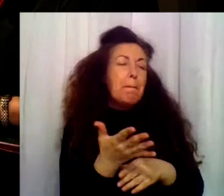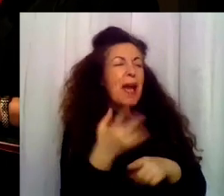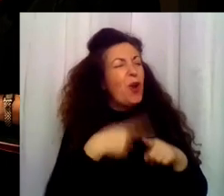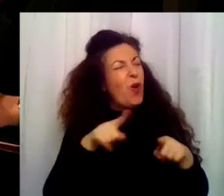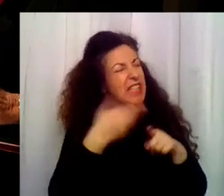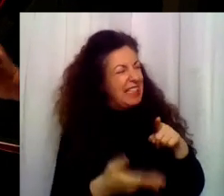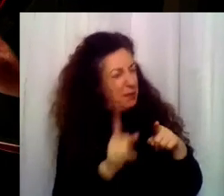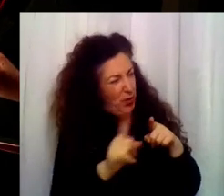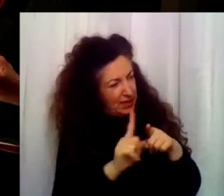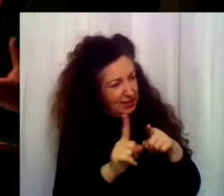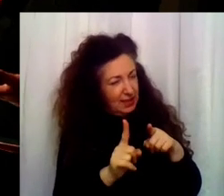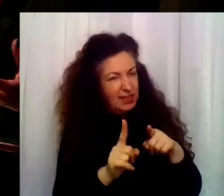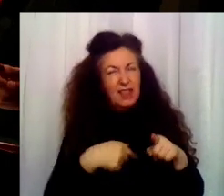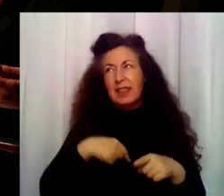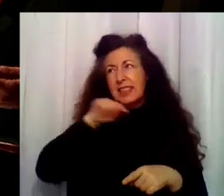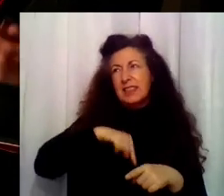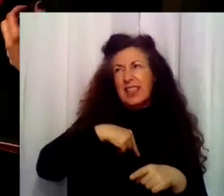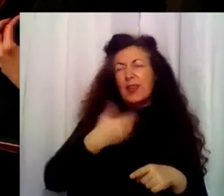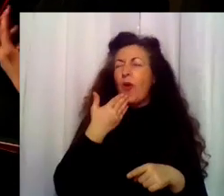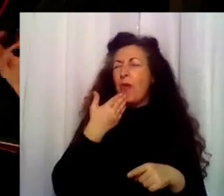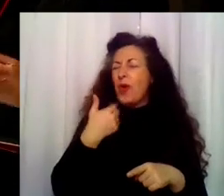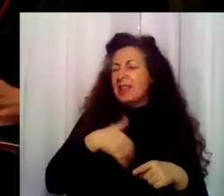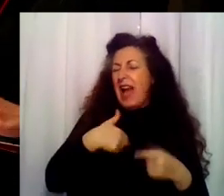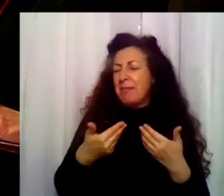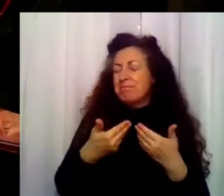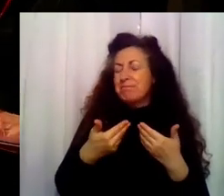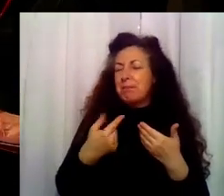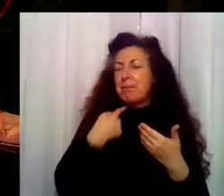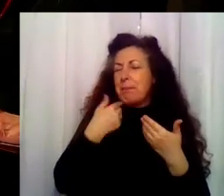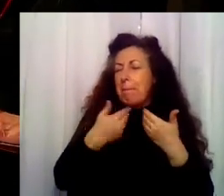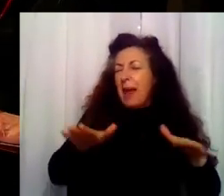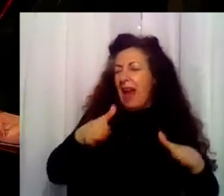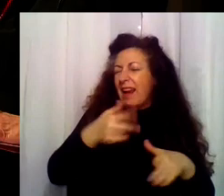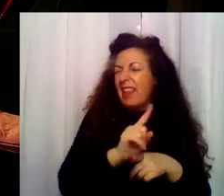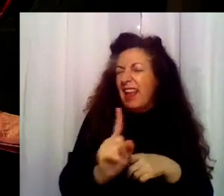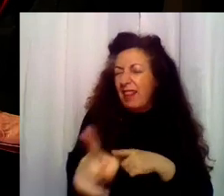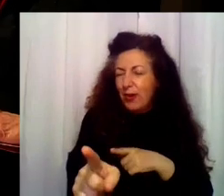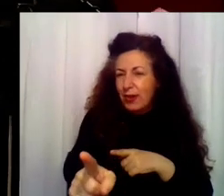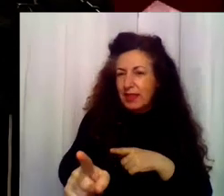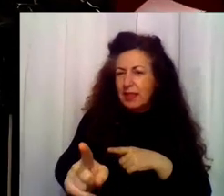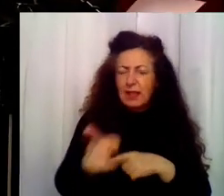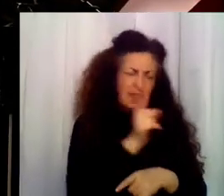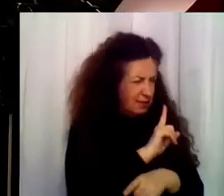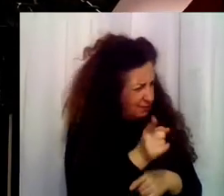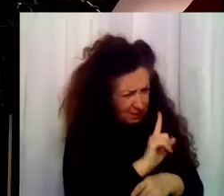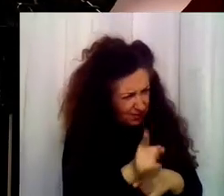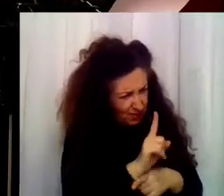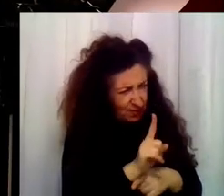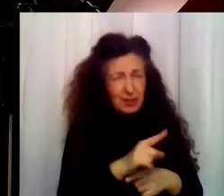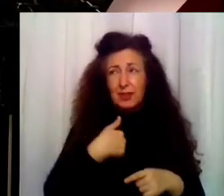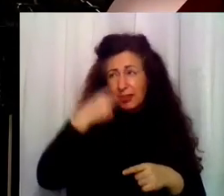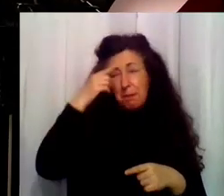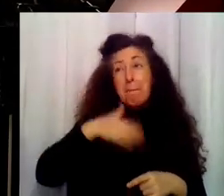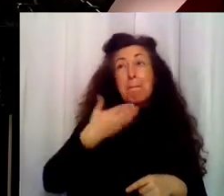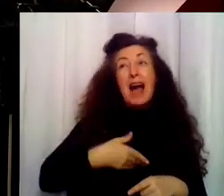vas a perder. Pero le tienes que dejar decidir. Él está dejando de ser un niño. Cumple mañana 14 años. Recuerdo